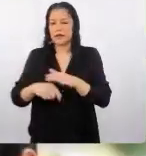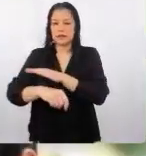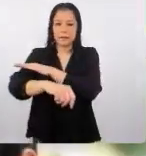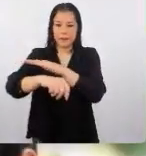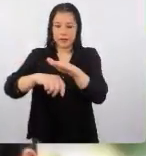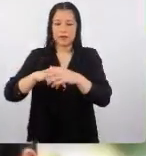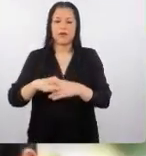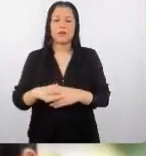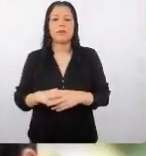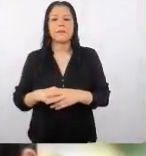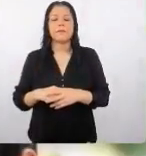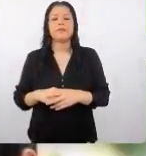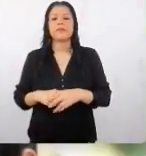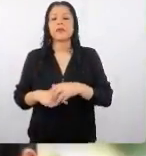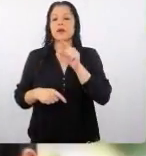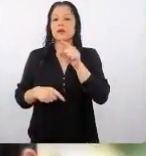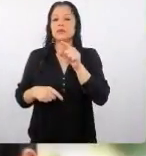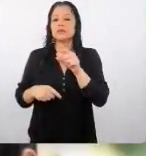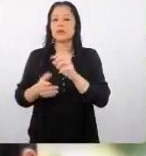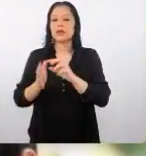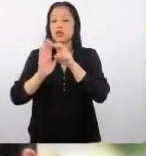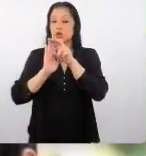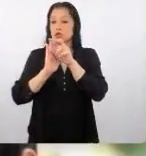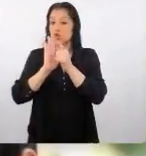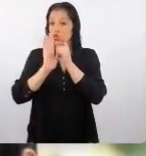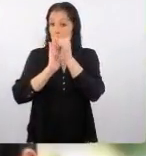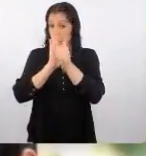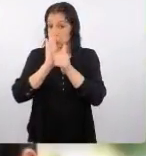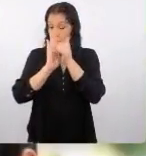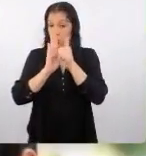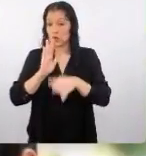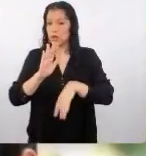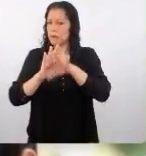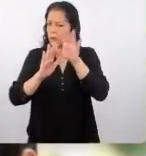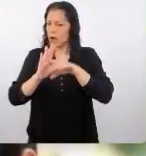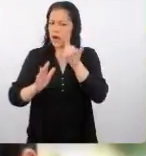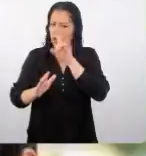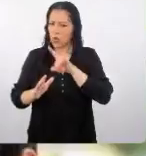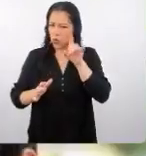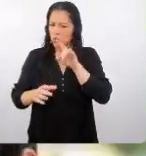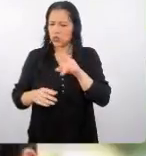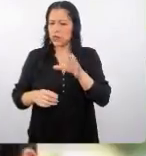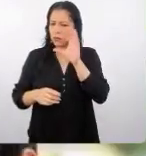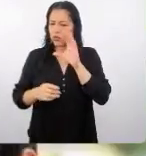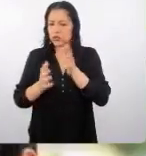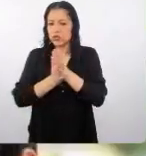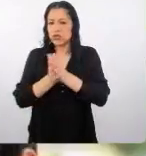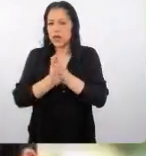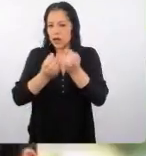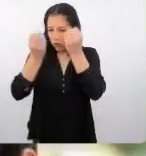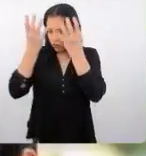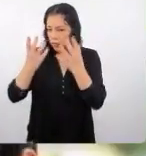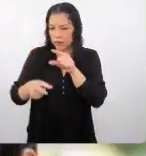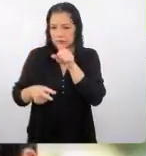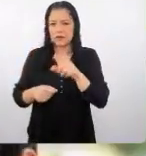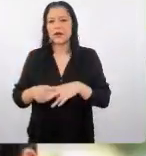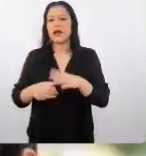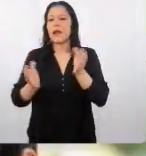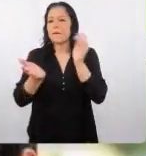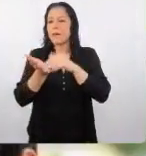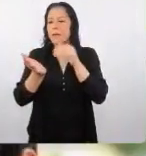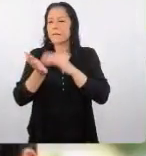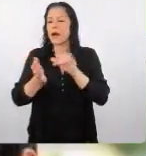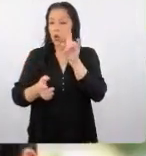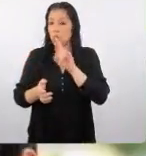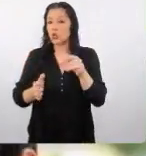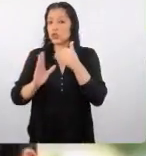si vamos a ver que youtube de hecho es uno de los principales medios que van a buscar información es la red más utilizada